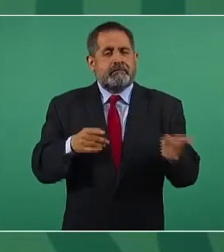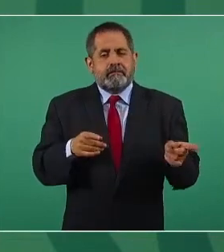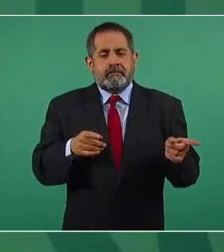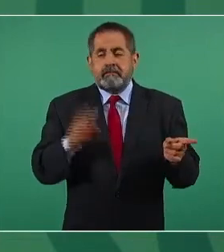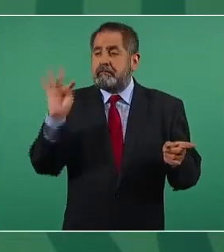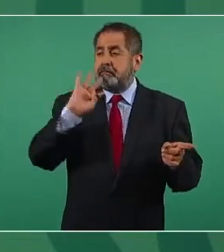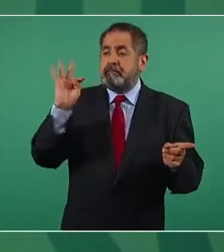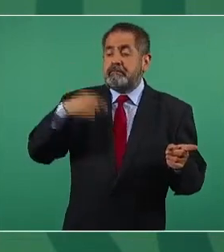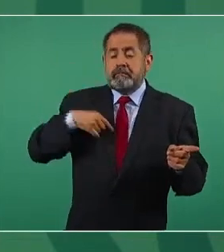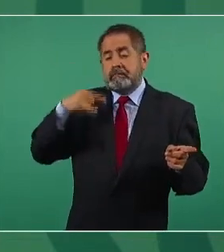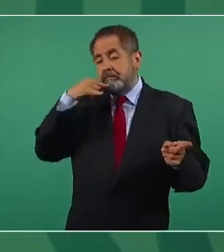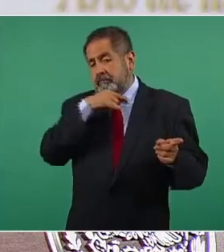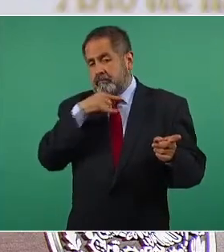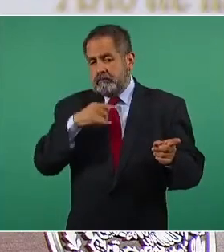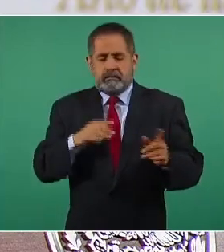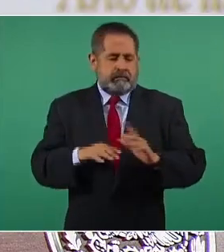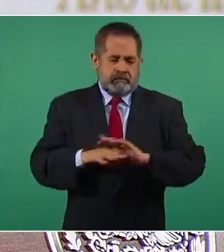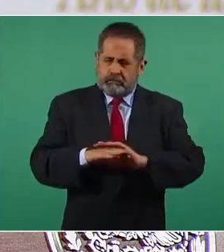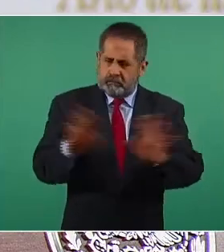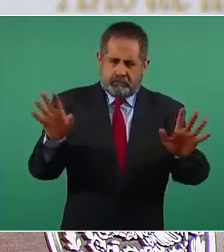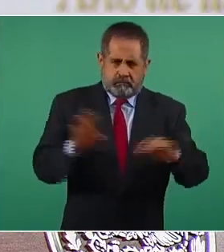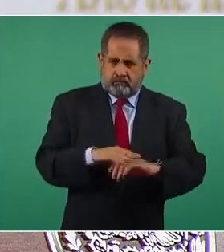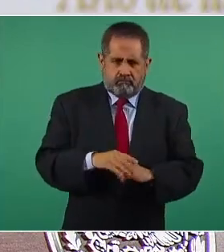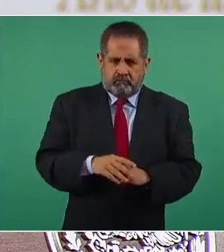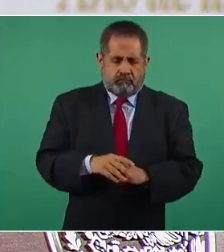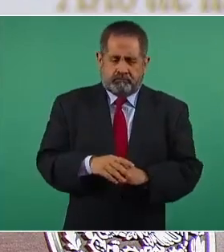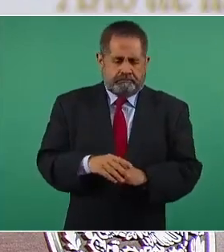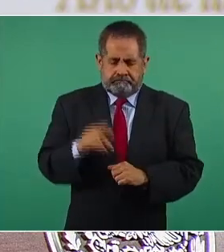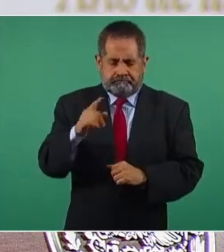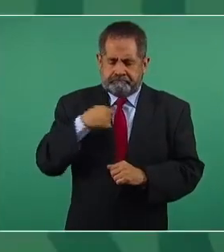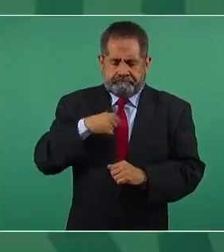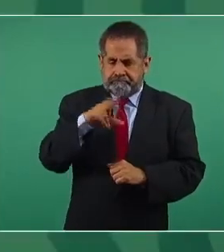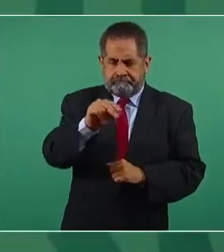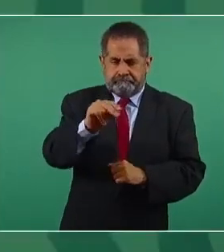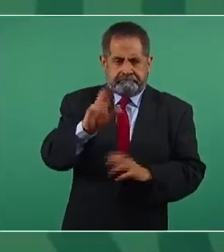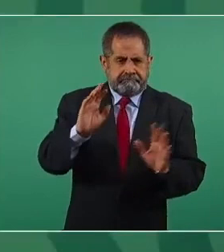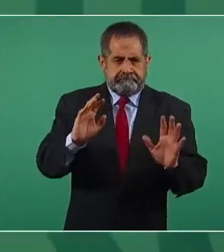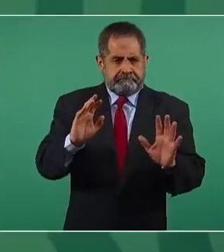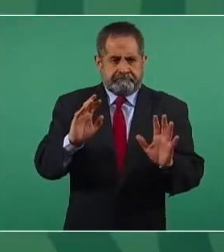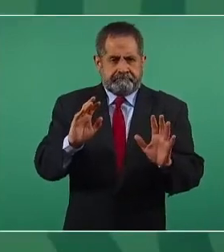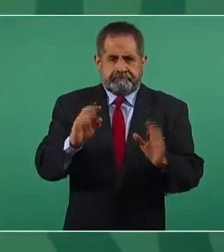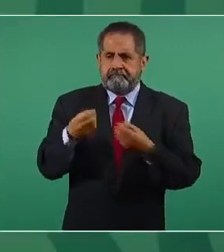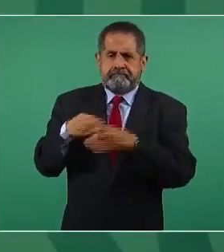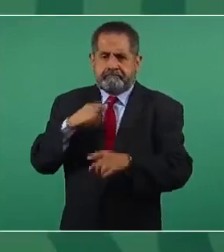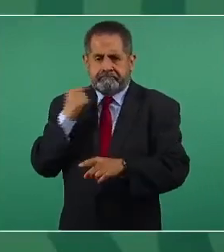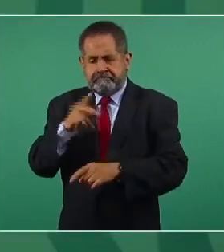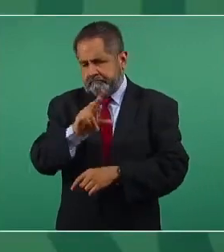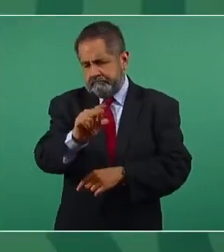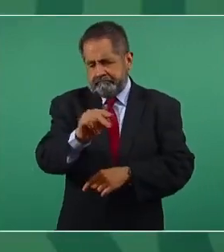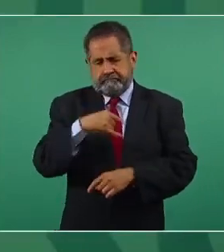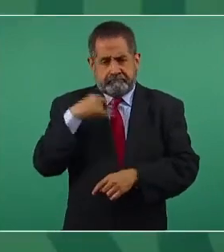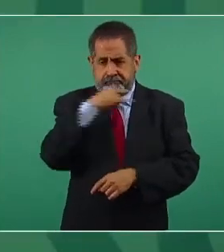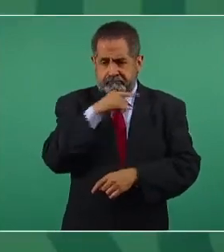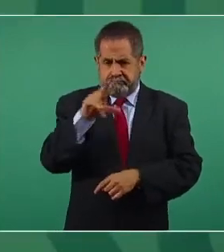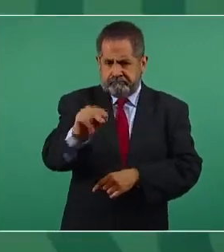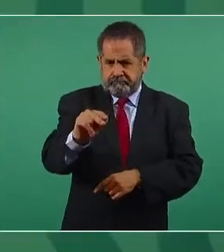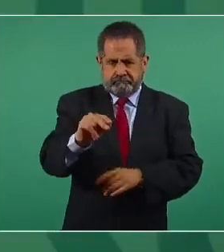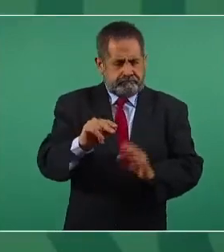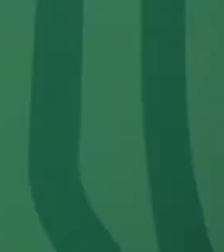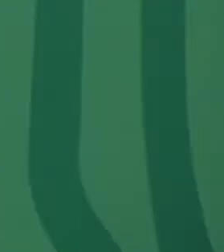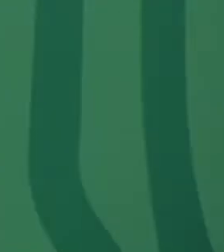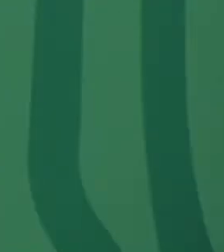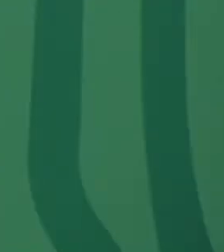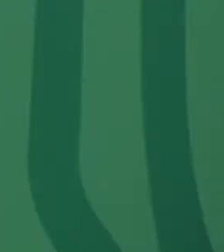hipócritas, pues entonces ya nos hubiesen hecho polvo. imagínese,